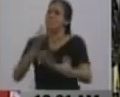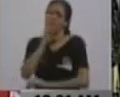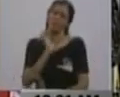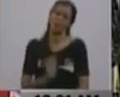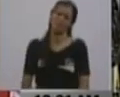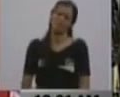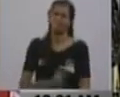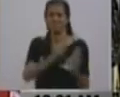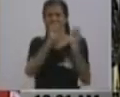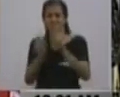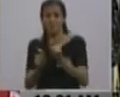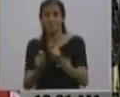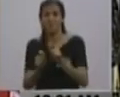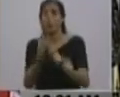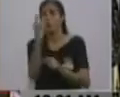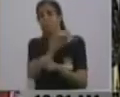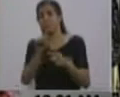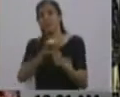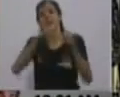Y a la semana renuncia.